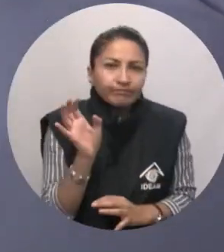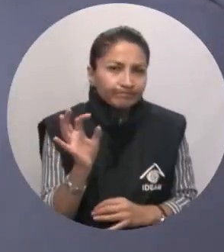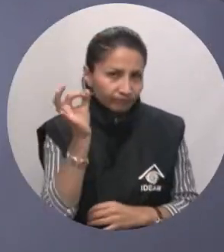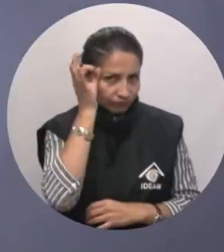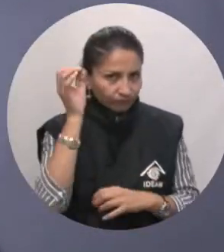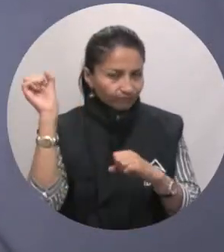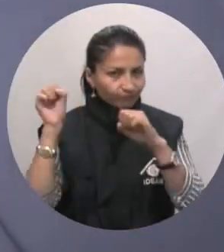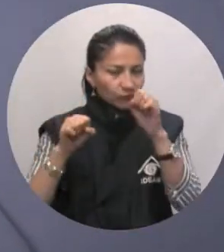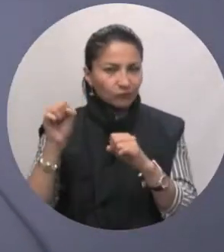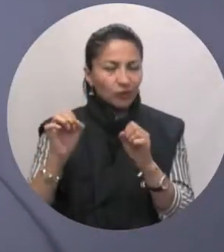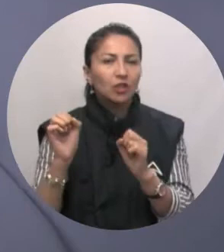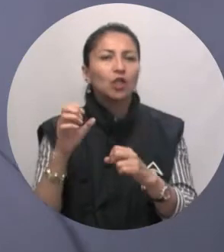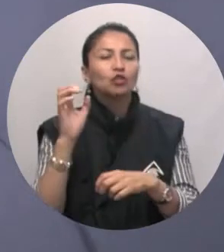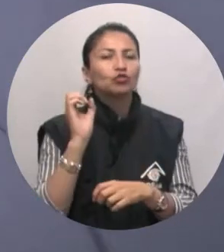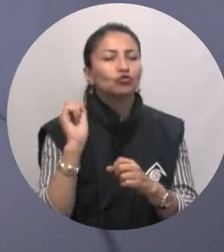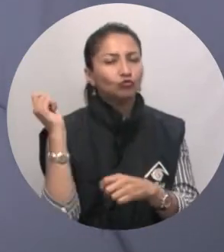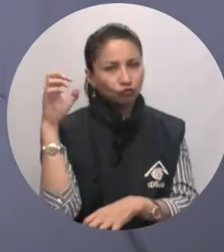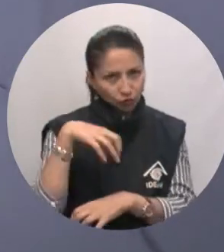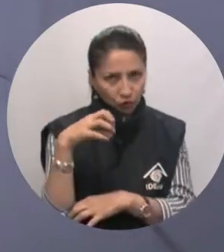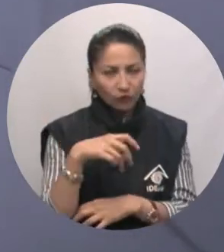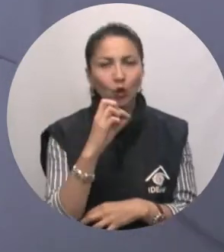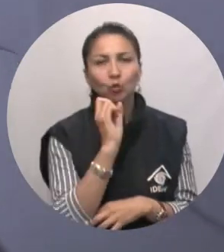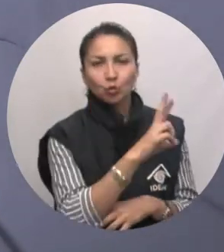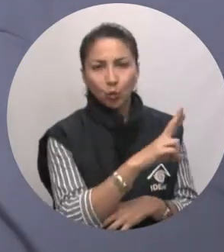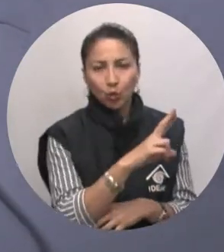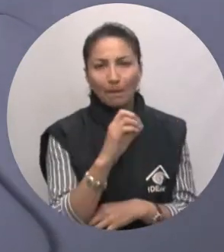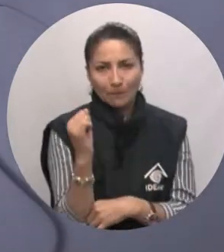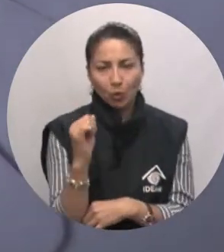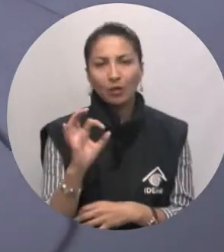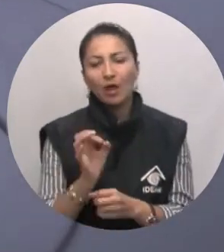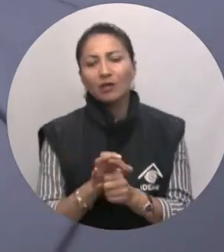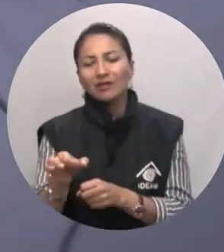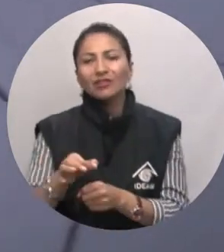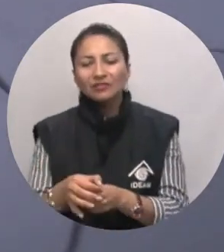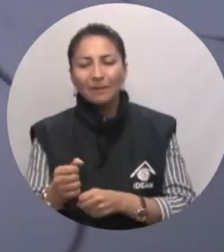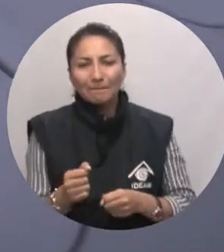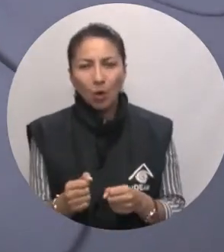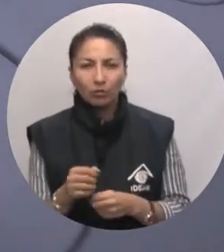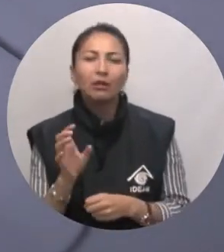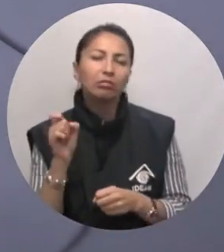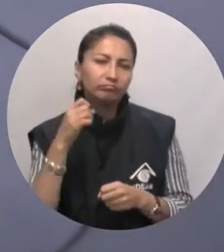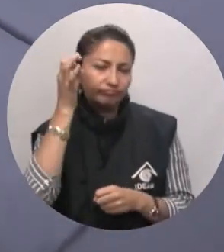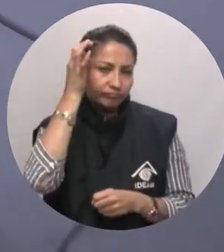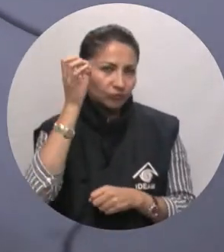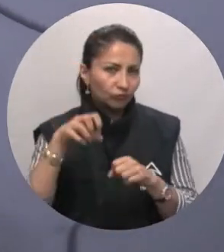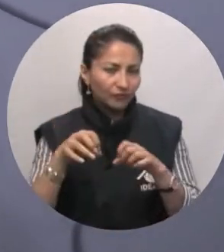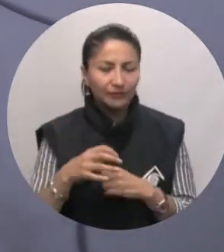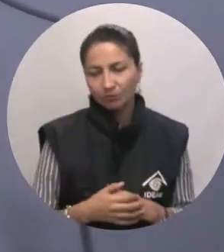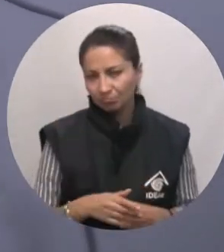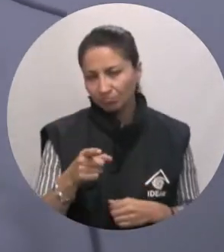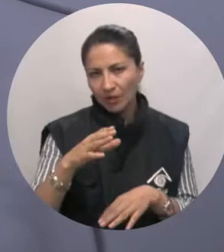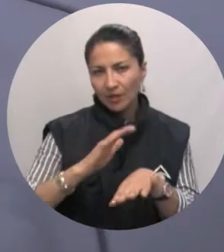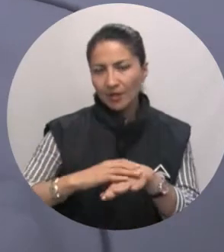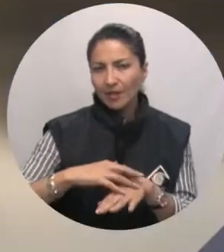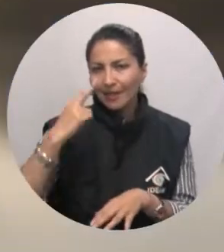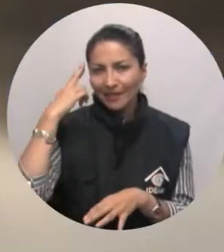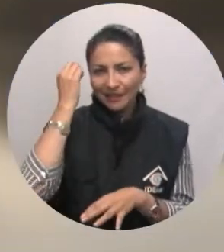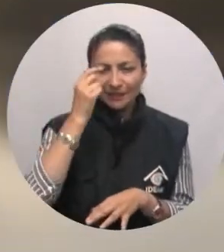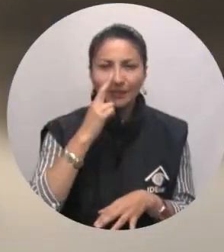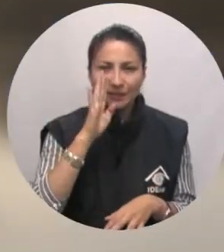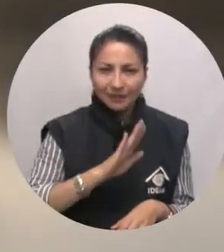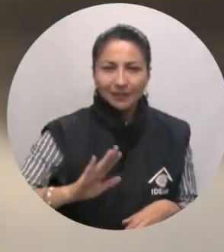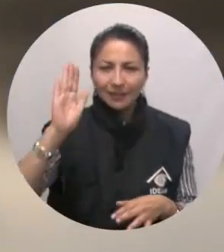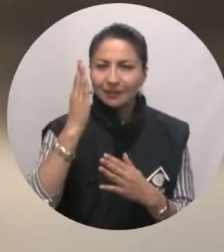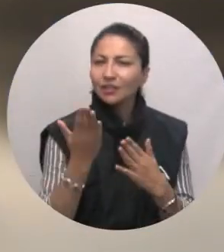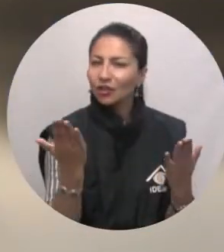descartan lloviznas en la zona oriental, sur de la ciudad y en el noroccidente de la sabana. Ahora, mucha atención